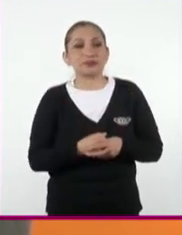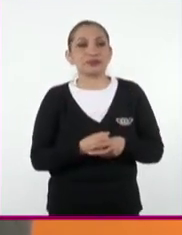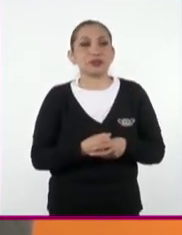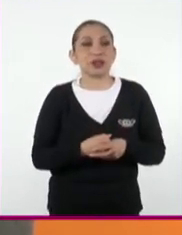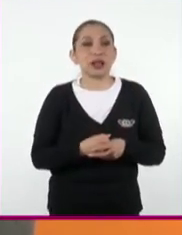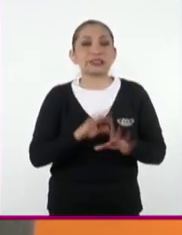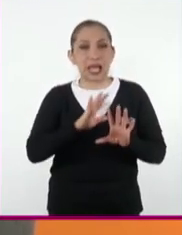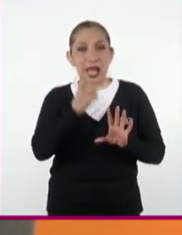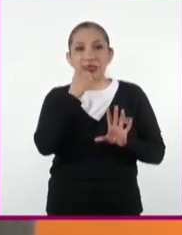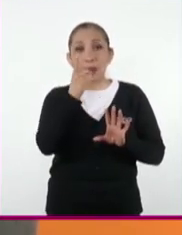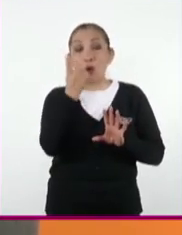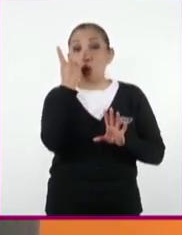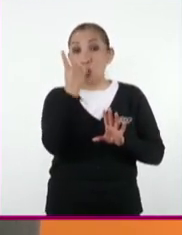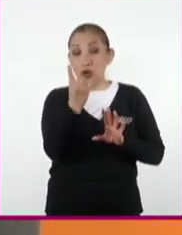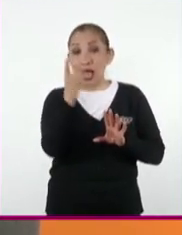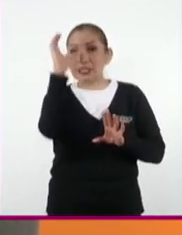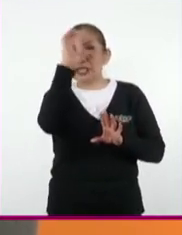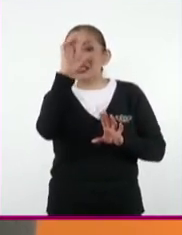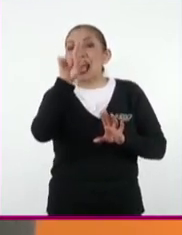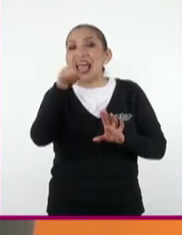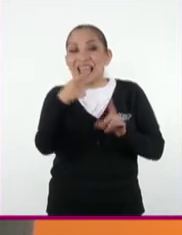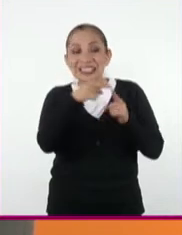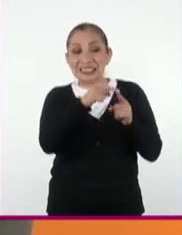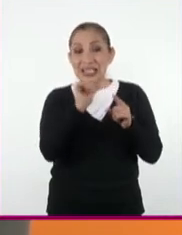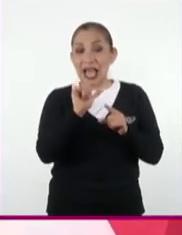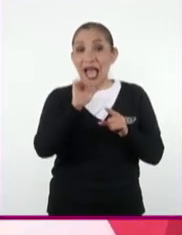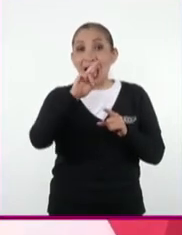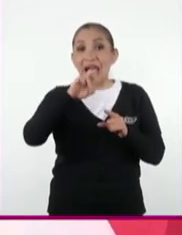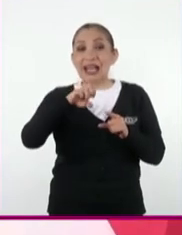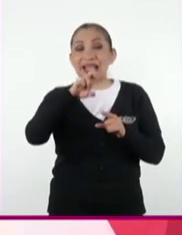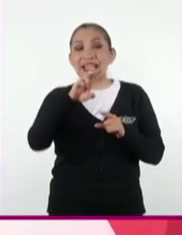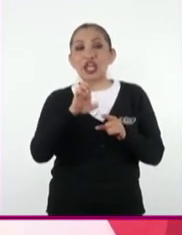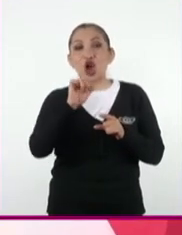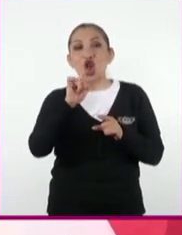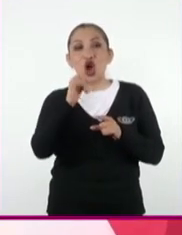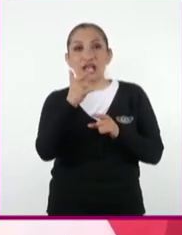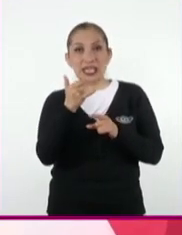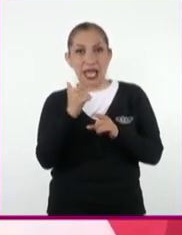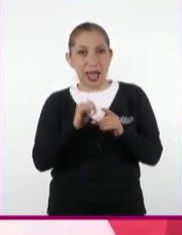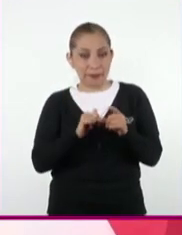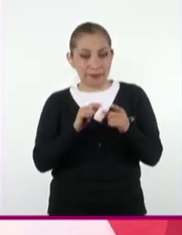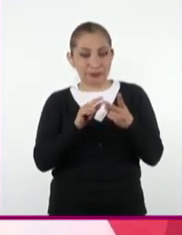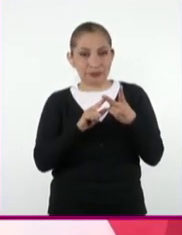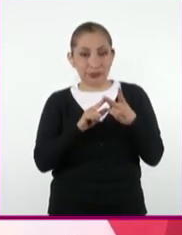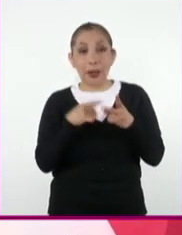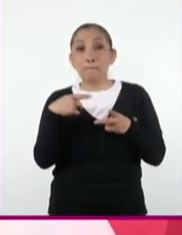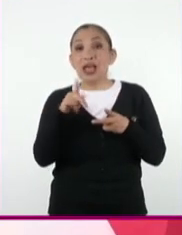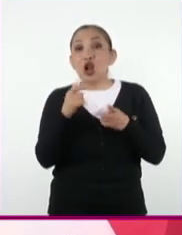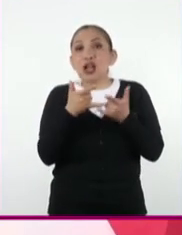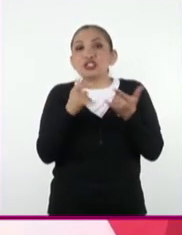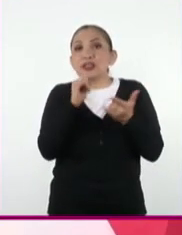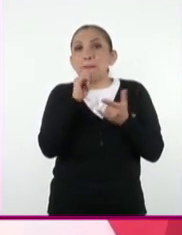Ya señalamos que una de estas ciencias es la arqueología. Pero la historia estudia todas las